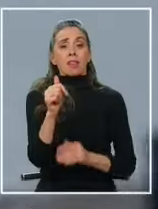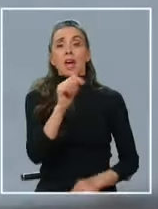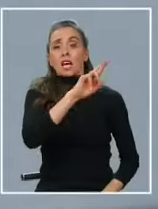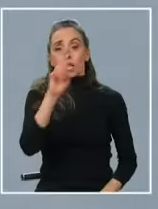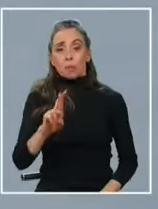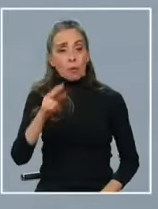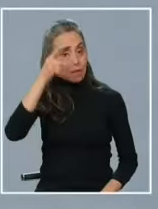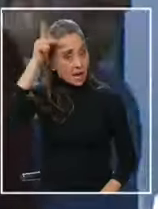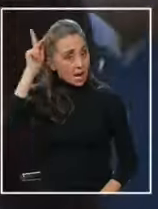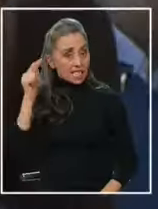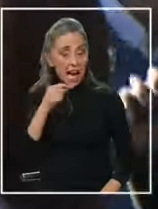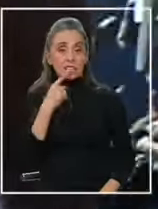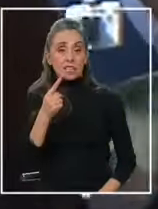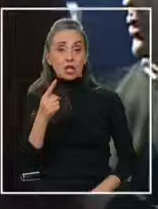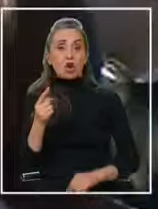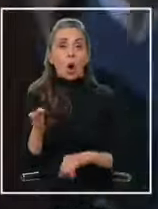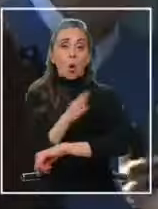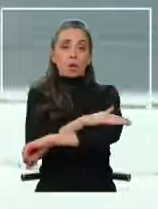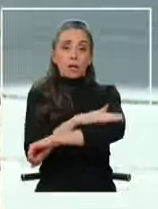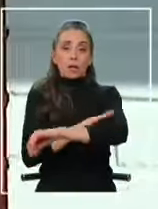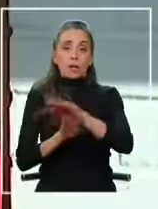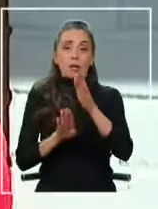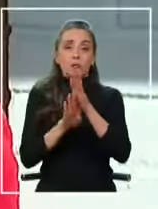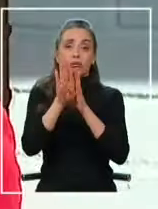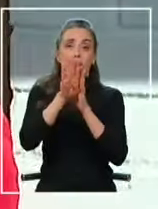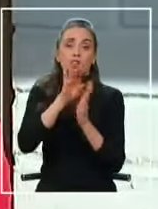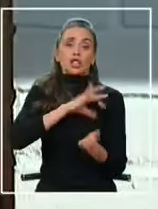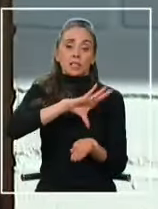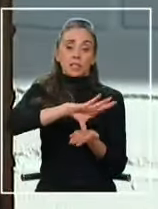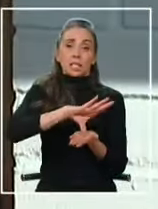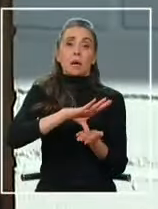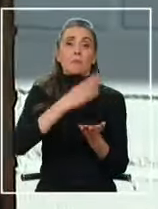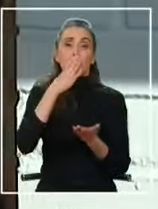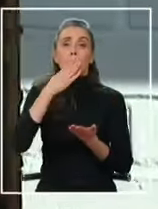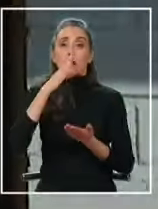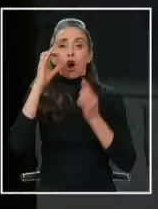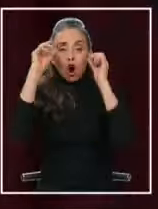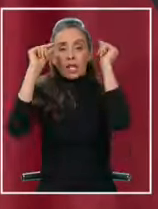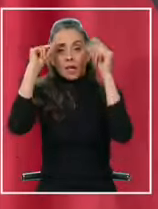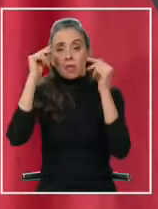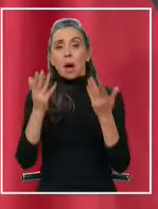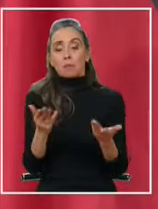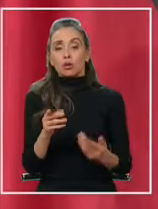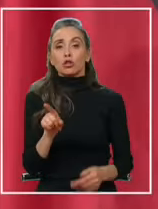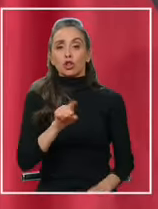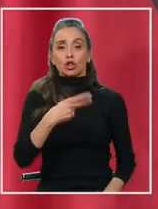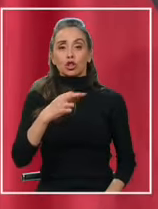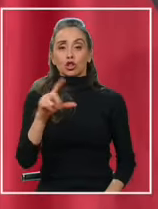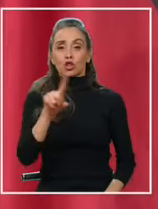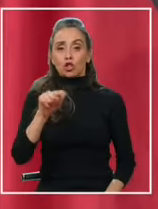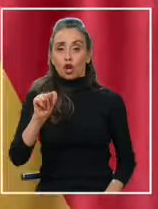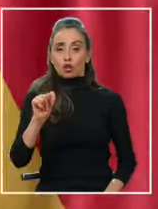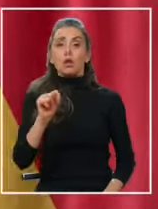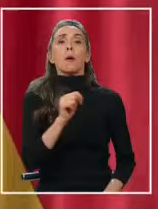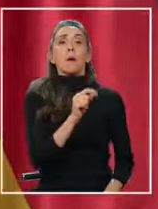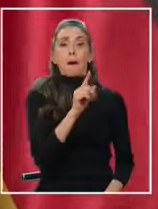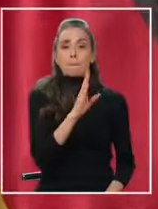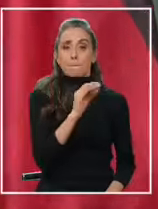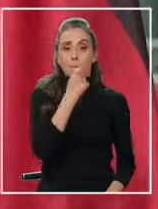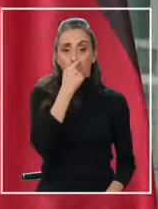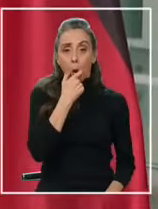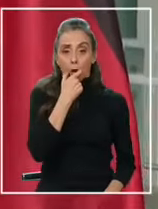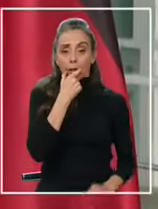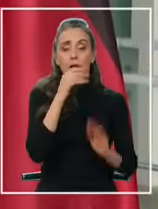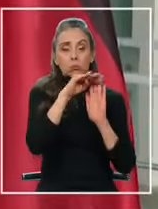Antonio Kass respondió que la ultraderecha ha avanzado en el país porque tiene mejores ideas tanto Trolls como Boric relevaron la agenda